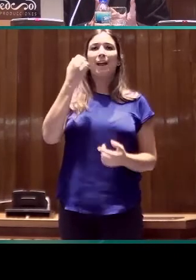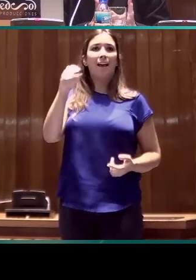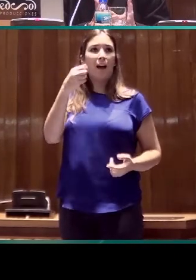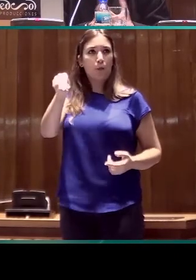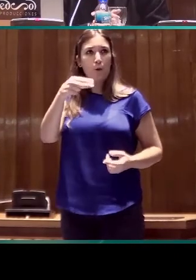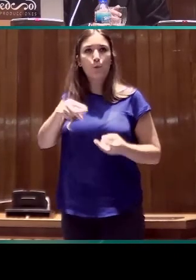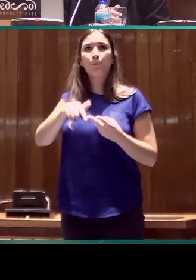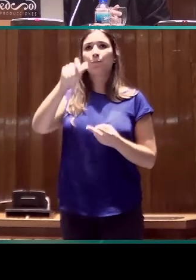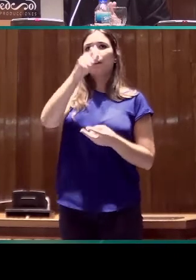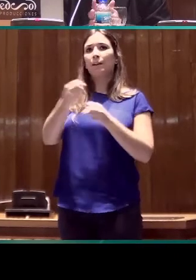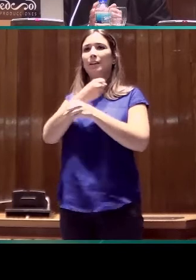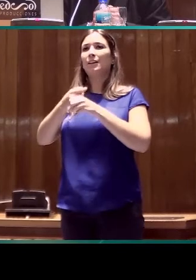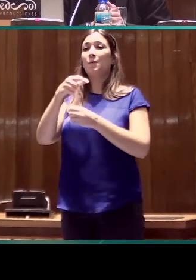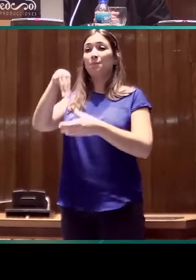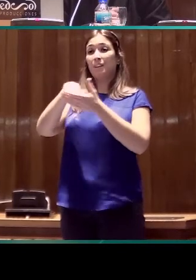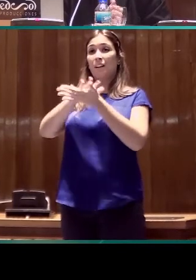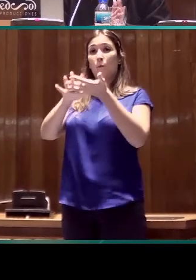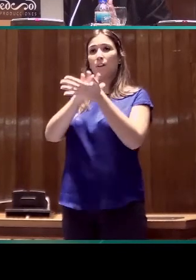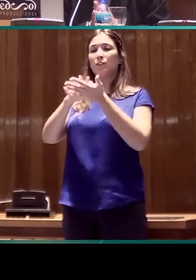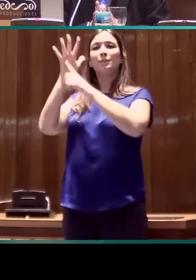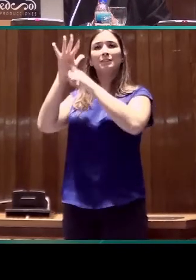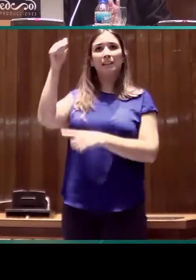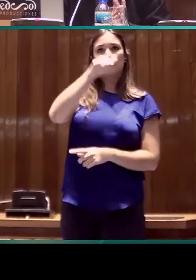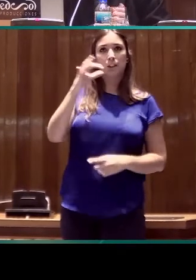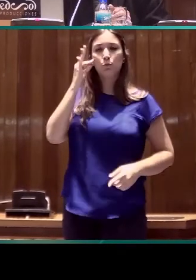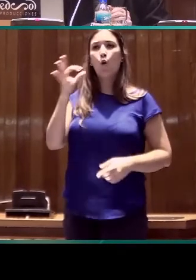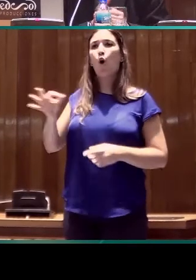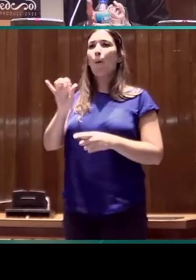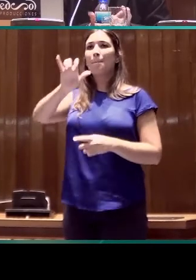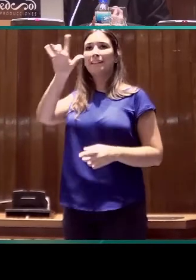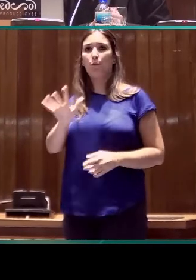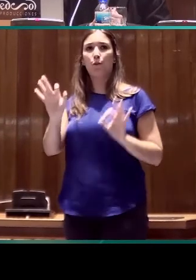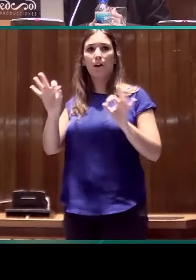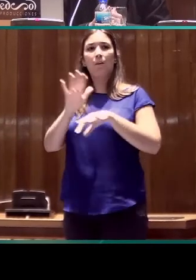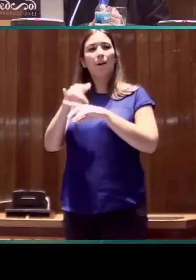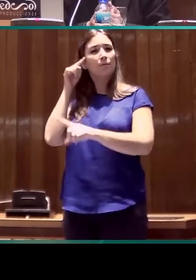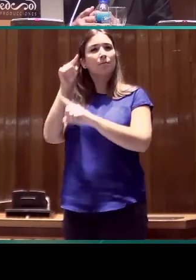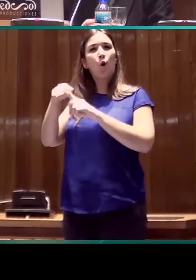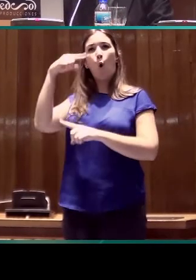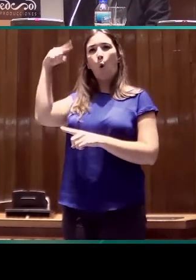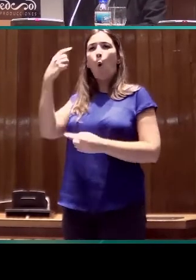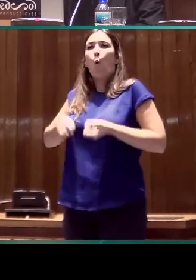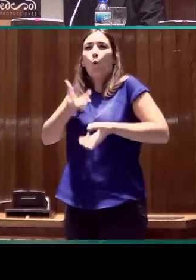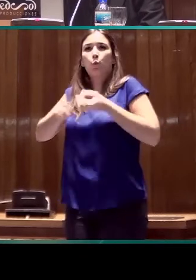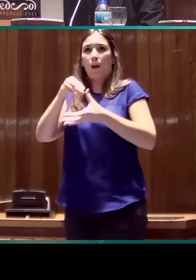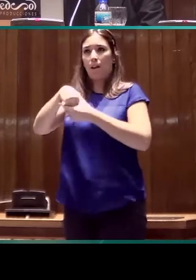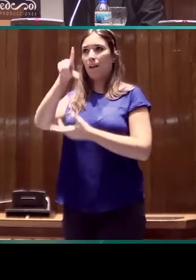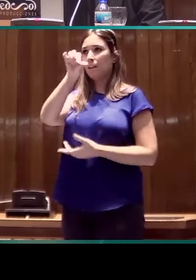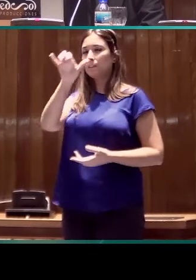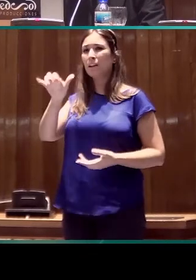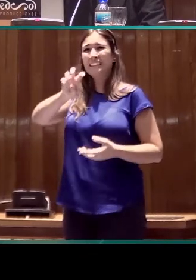gente trabajando sobre sexismo en la LCE, gente trabajando sobre la metáfora como creación cultural en la lengua de signos española.